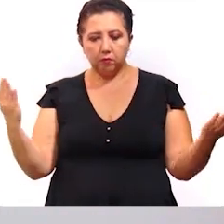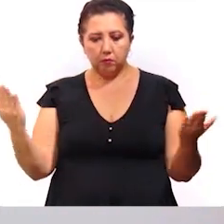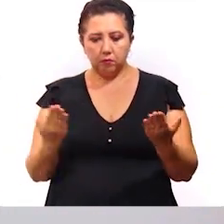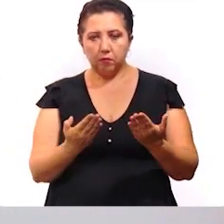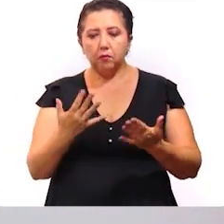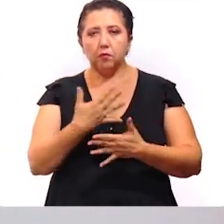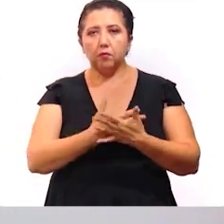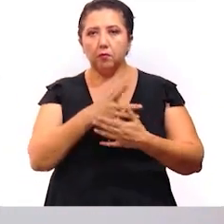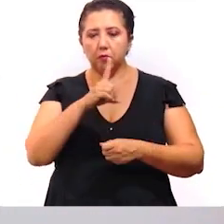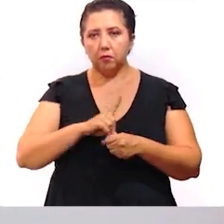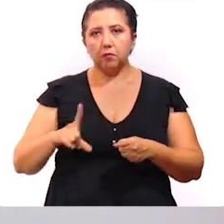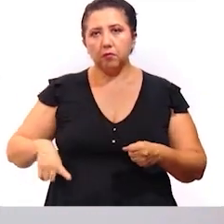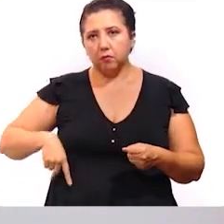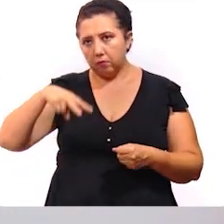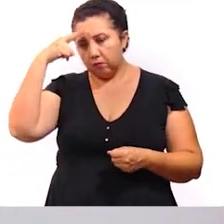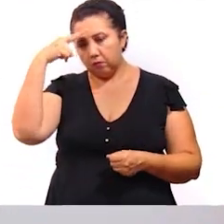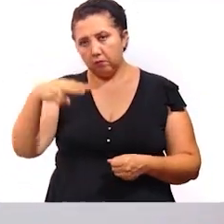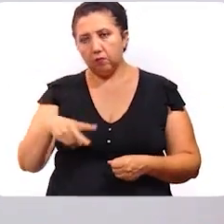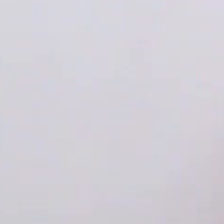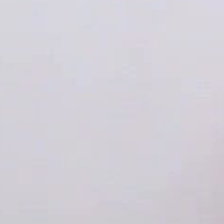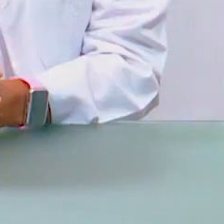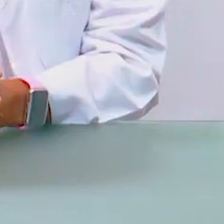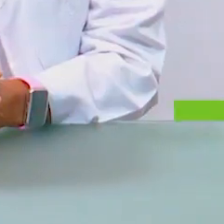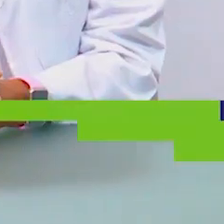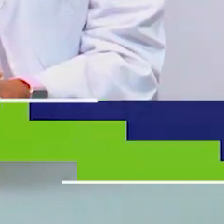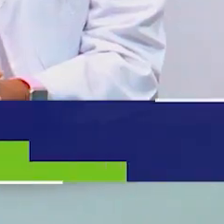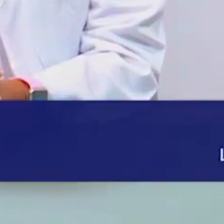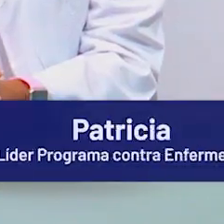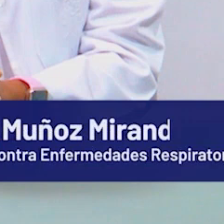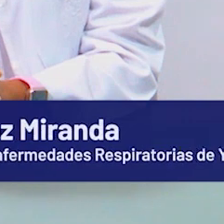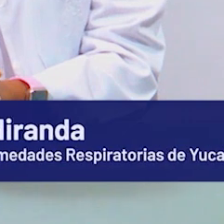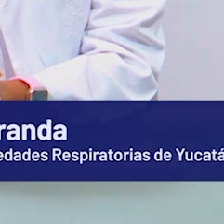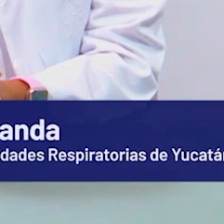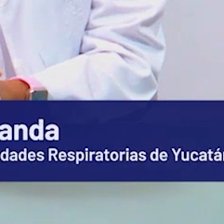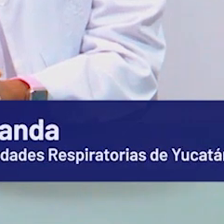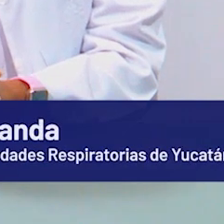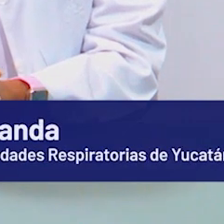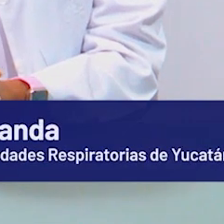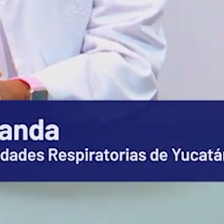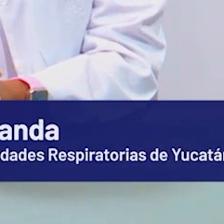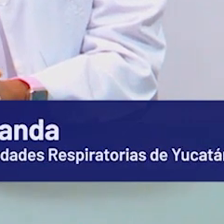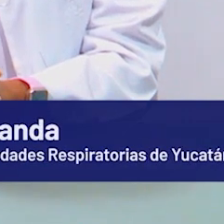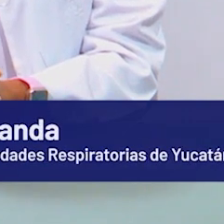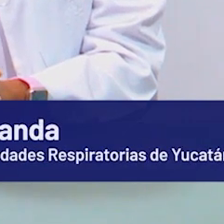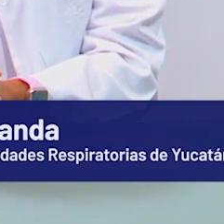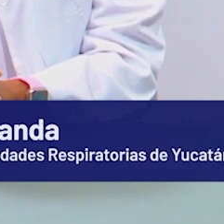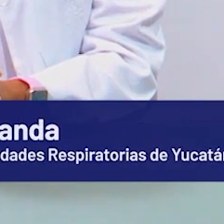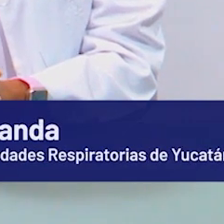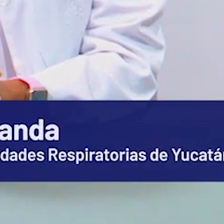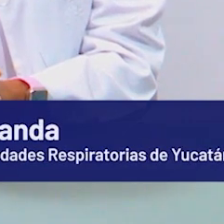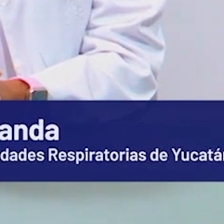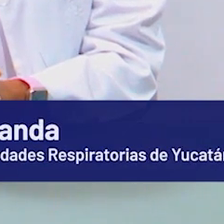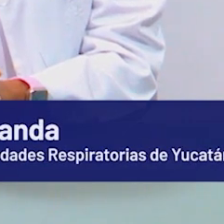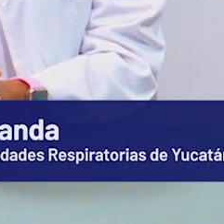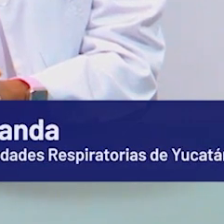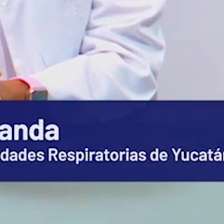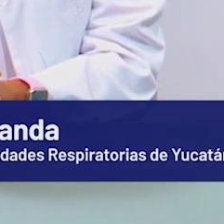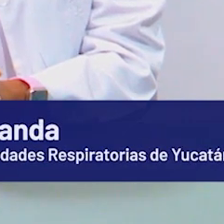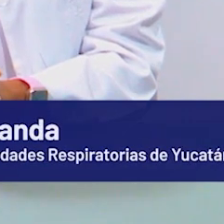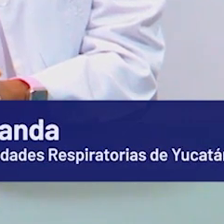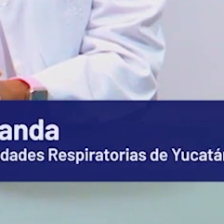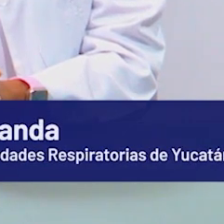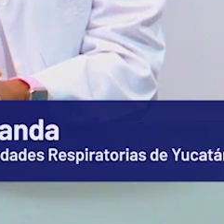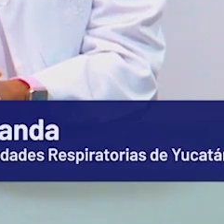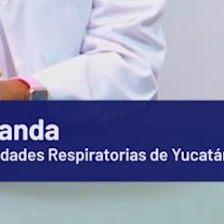semáforo quincenal del gobierno federal. Ese es el informe del día de hoy, doctora. Gracias. Estaremos actualizando esta información todos los días por este